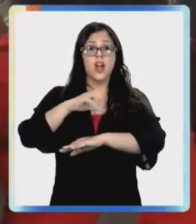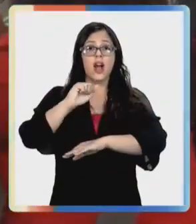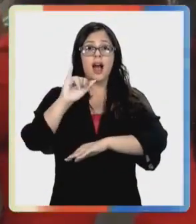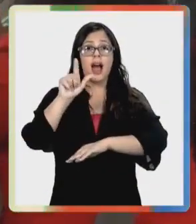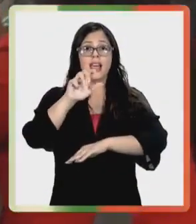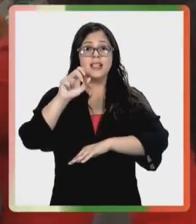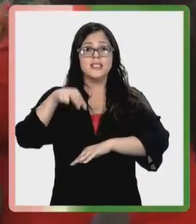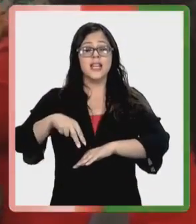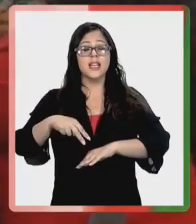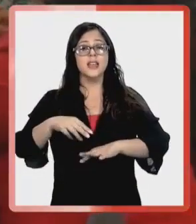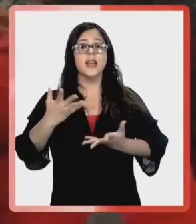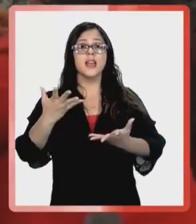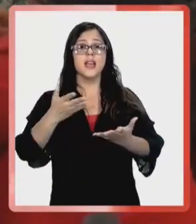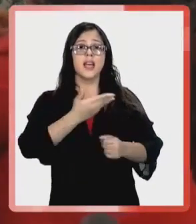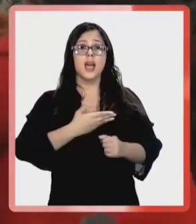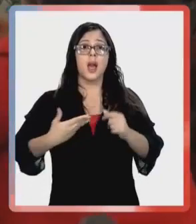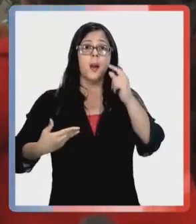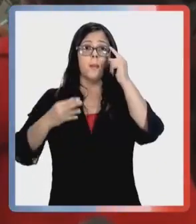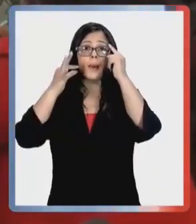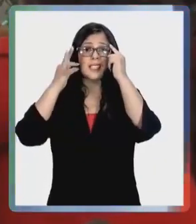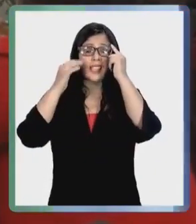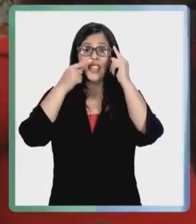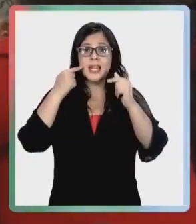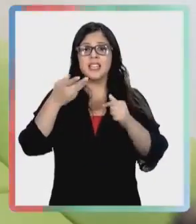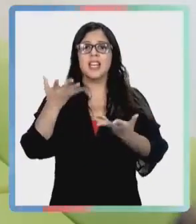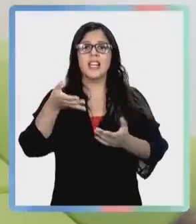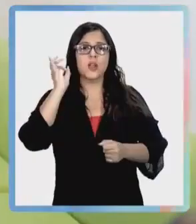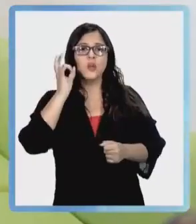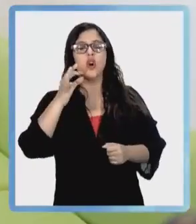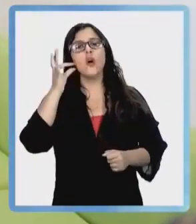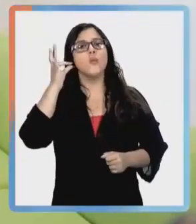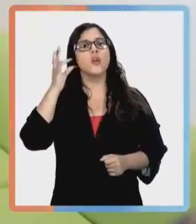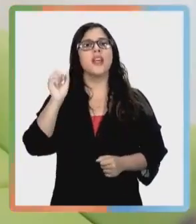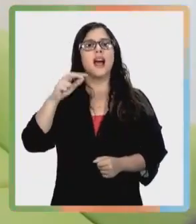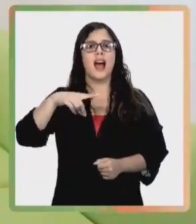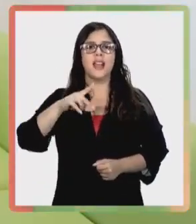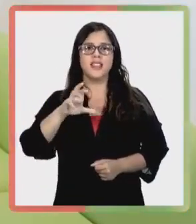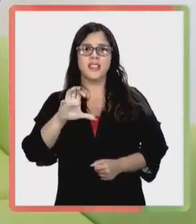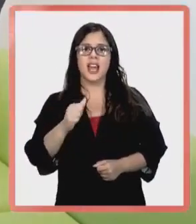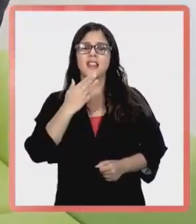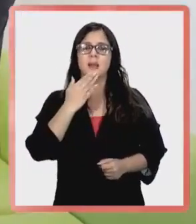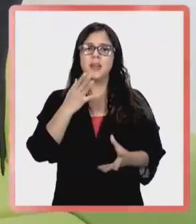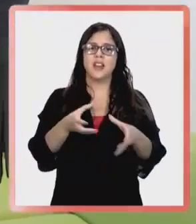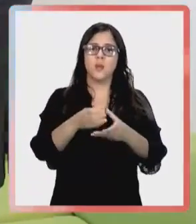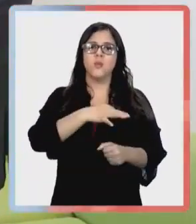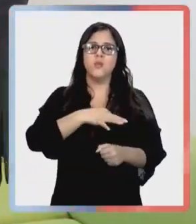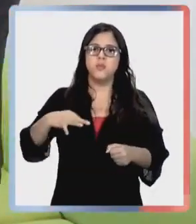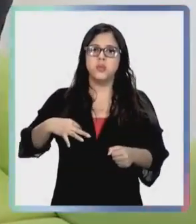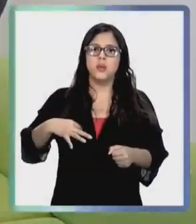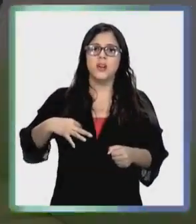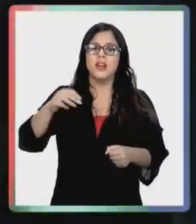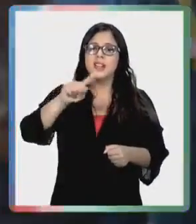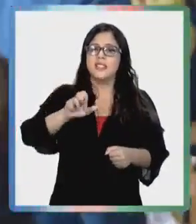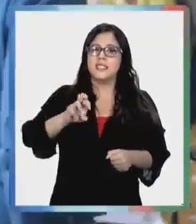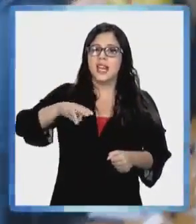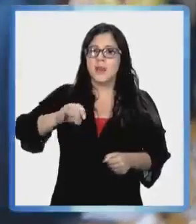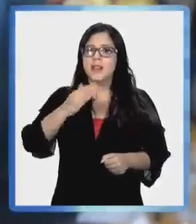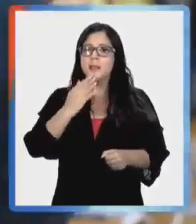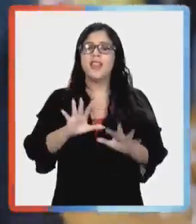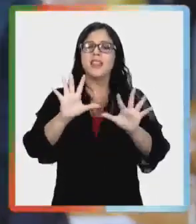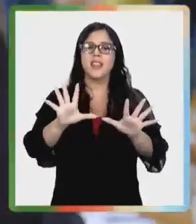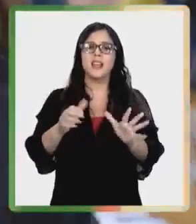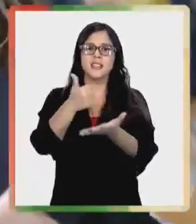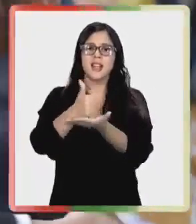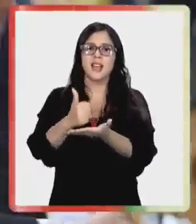En Aysén, el mandatario se reunió con la gobernadora Andrea Macías, encabezó un consejo de gabinete con los Ceremis y se reunió con los